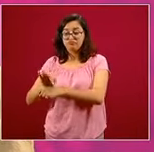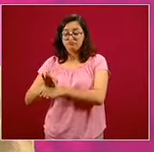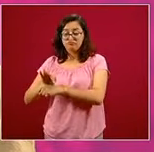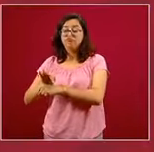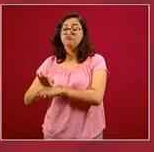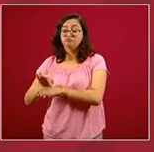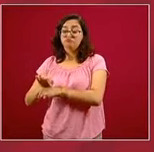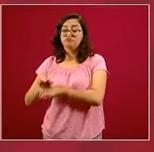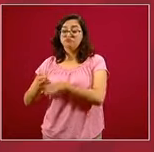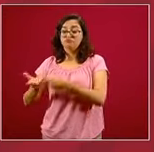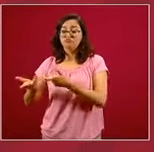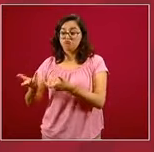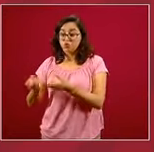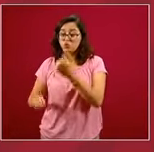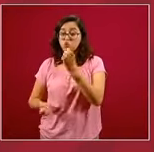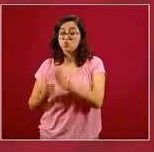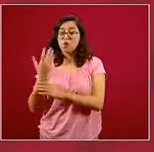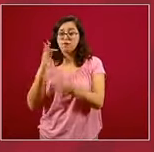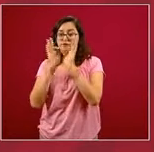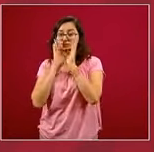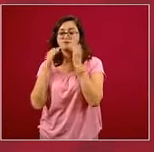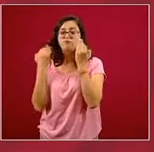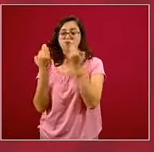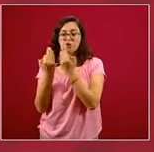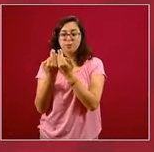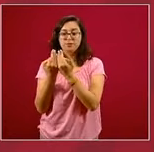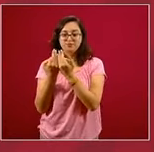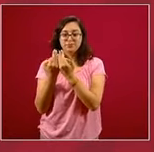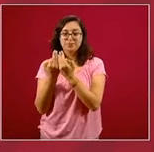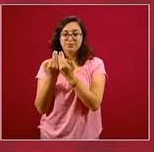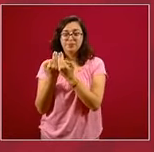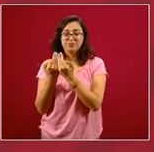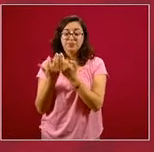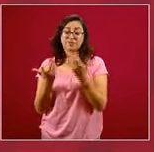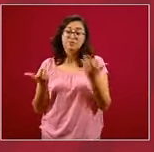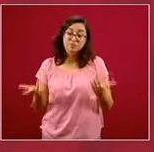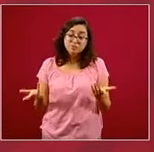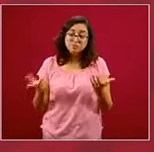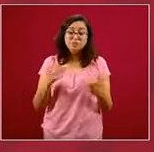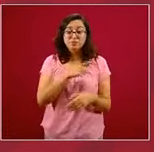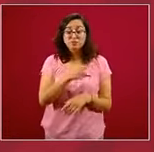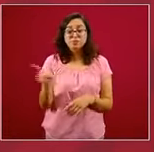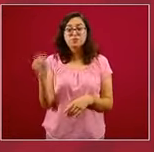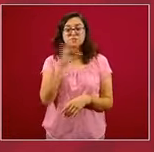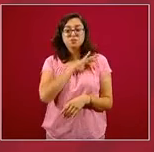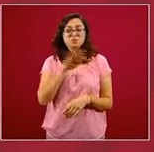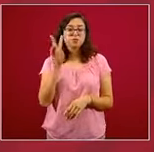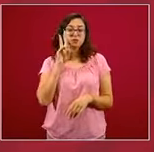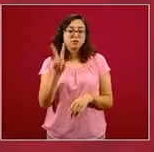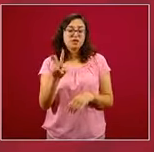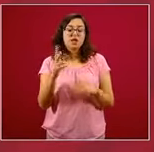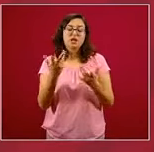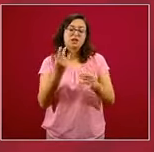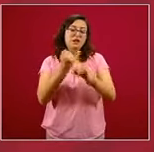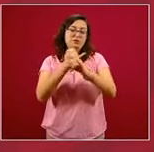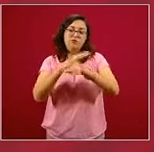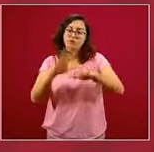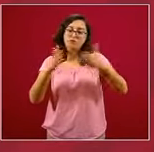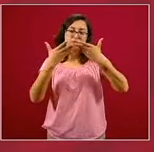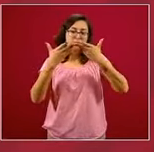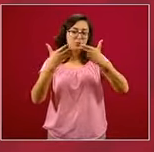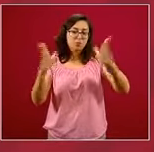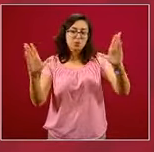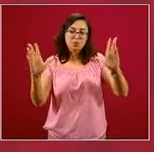impulsar a través de estas políticas. Por ahí se encontrarán algunas conversaciones públicas que hablan de